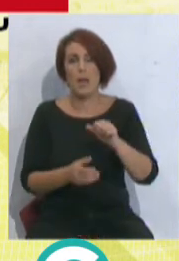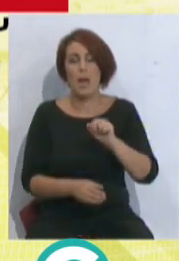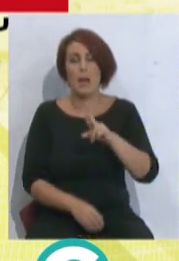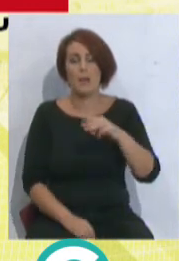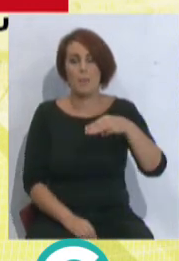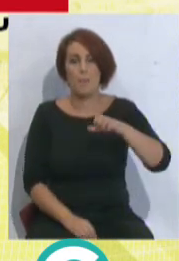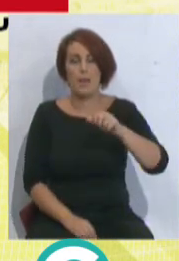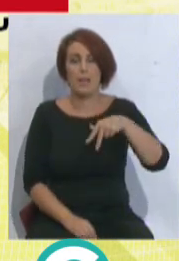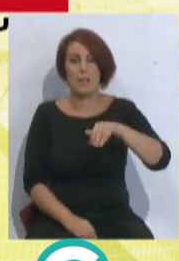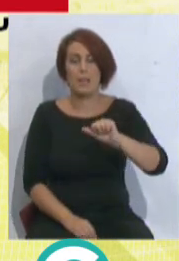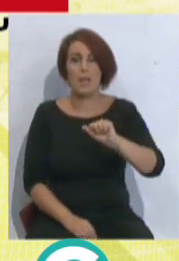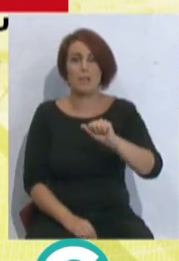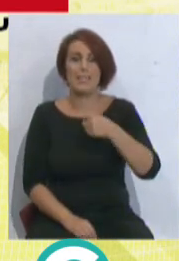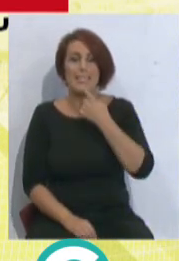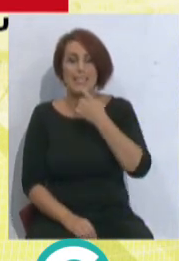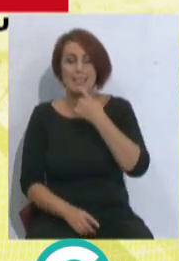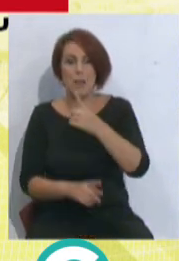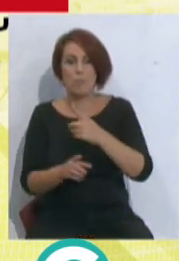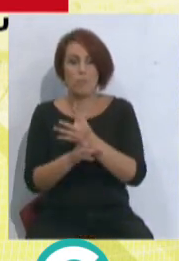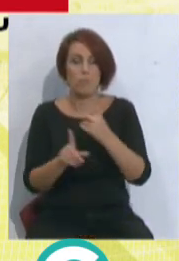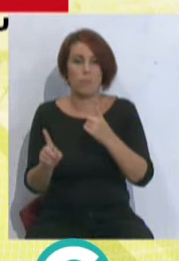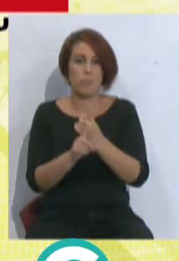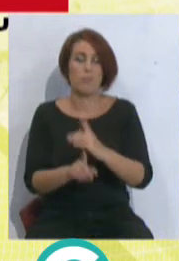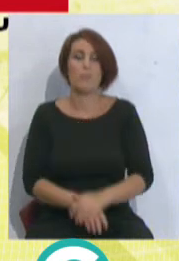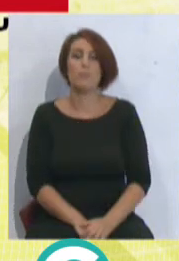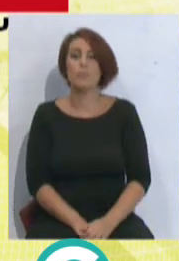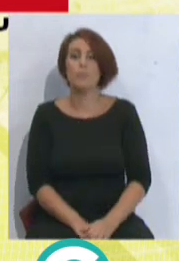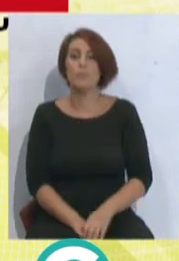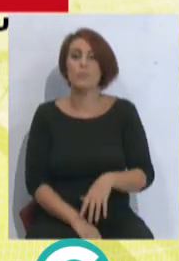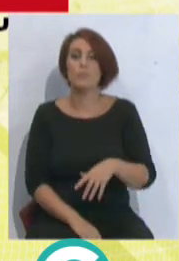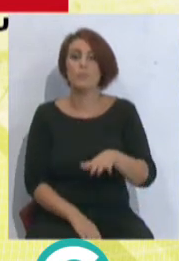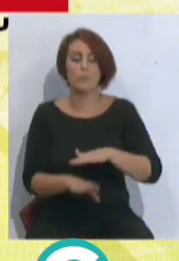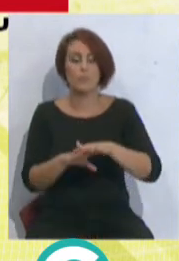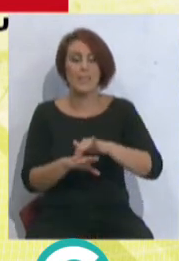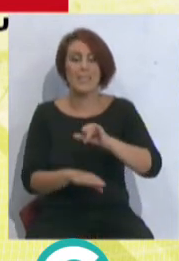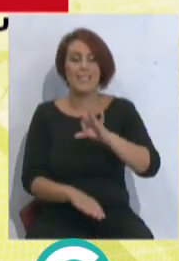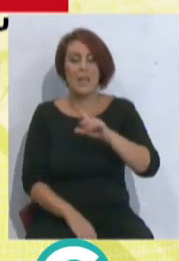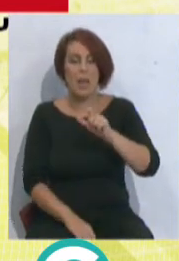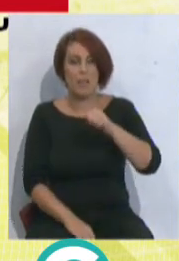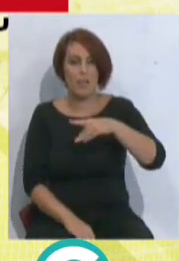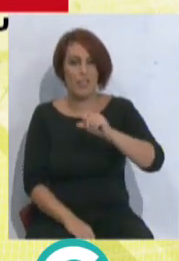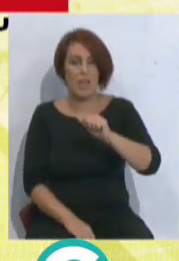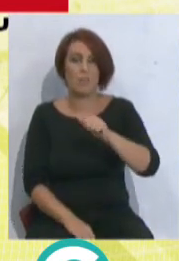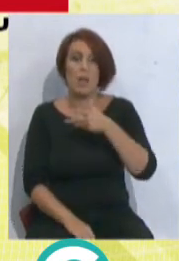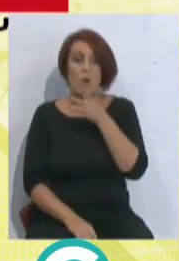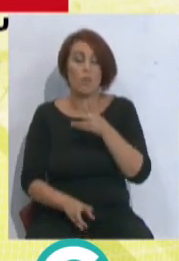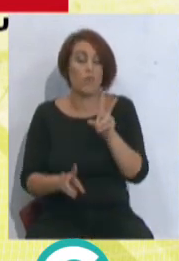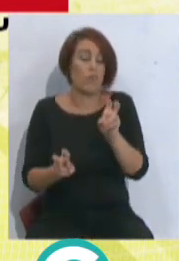Armenia, que está jugando con Islandia. O sea que, bueno, algo novedoso, ¿y cómo lo ven ustedes?